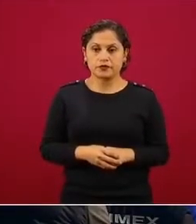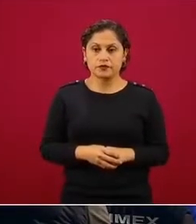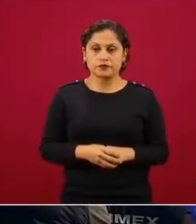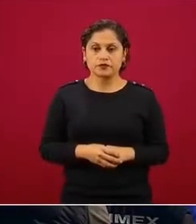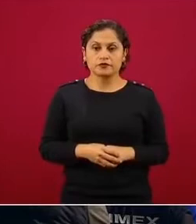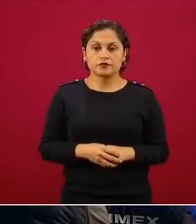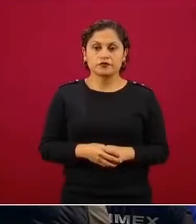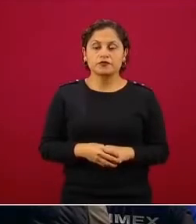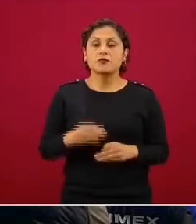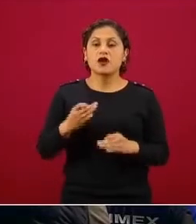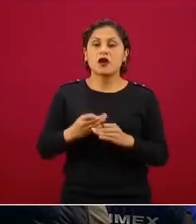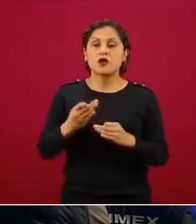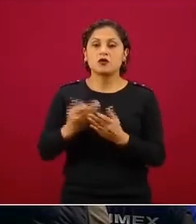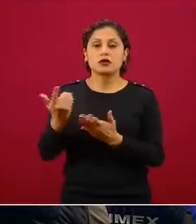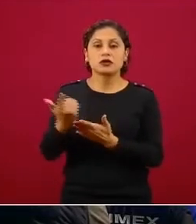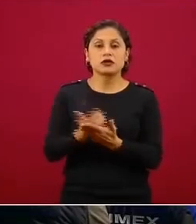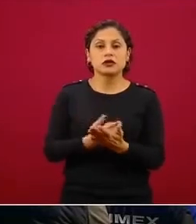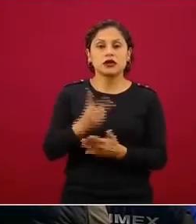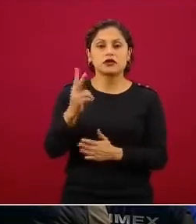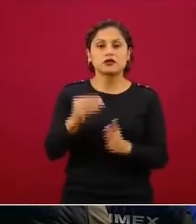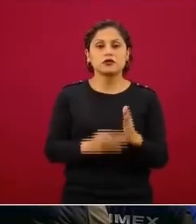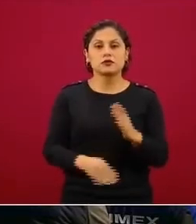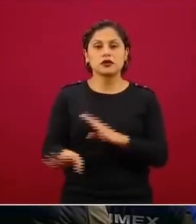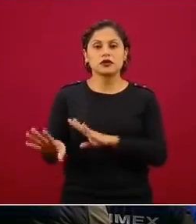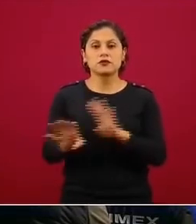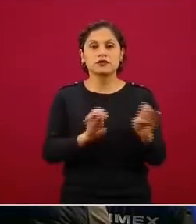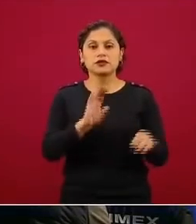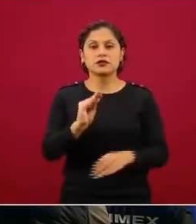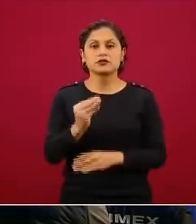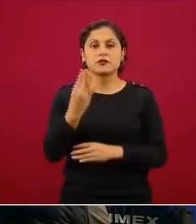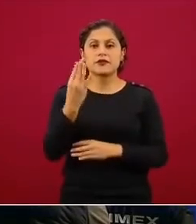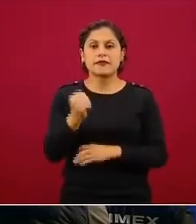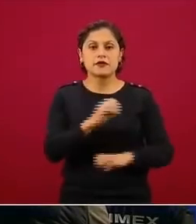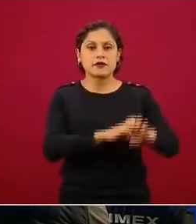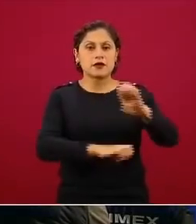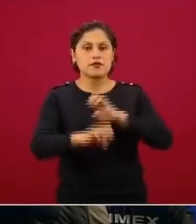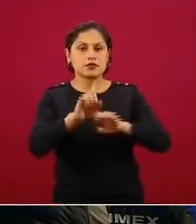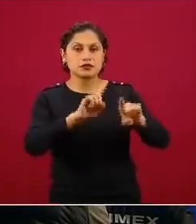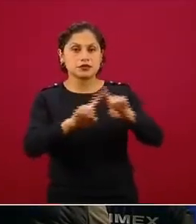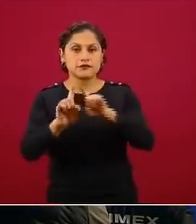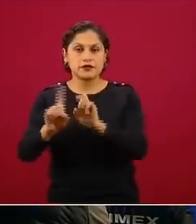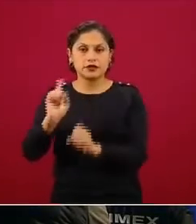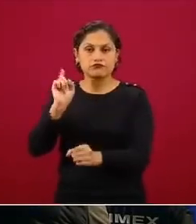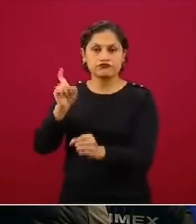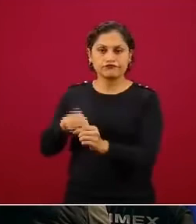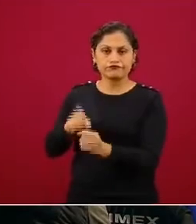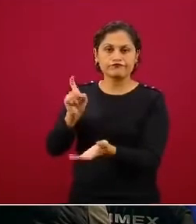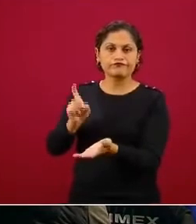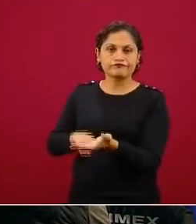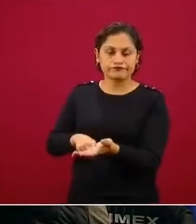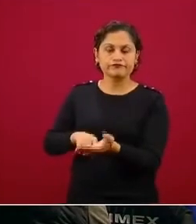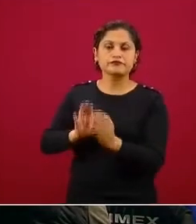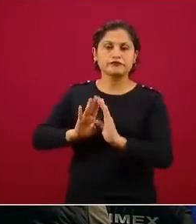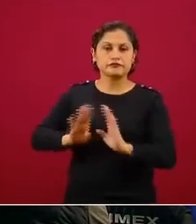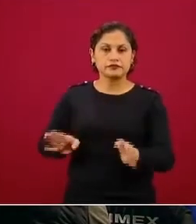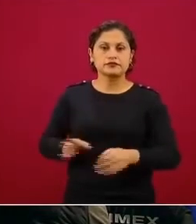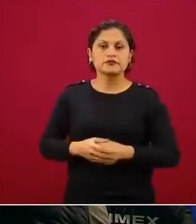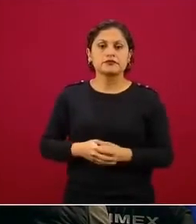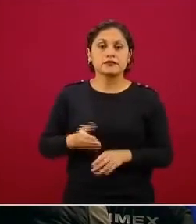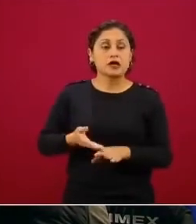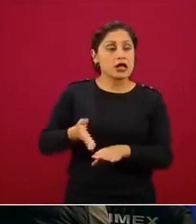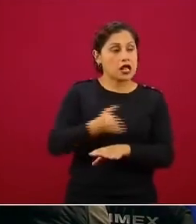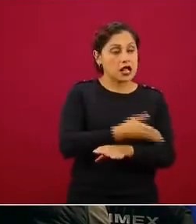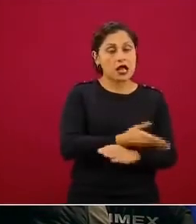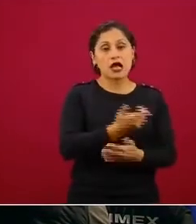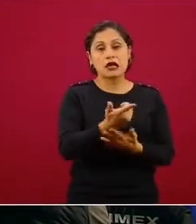Llevamos dos mil 999 empresas registradas, ya con las que venían desde antes de las